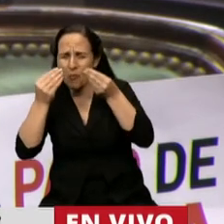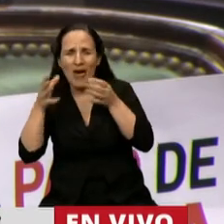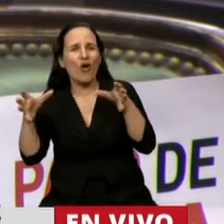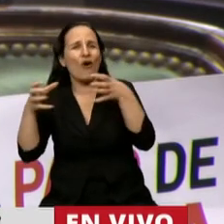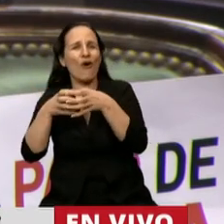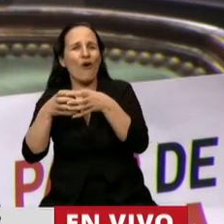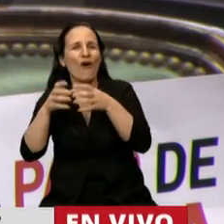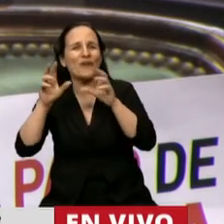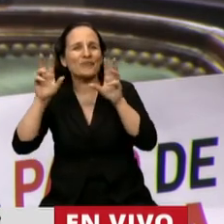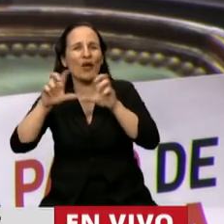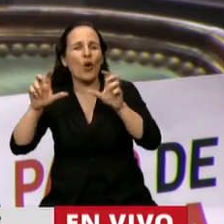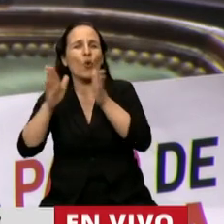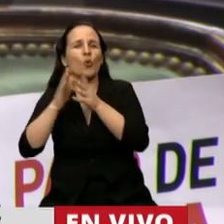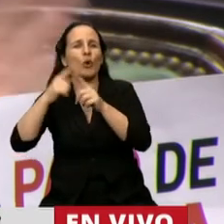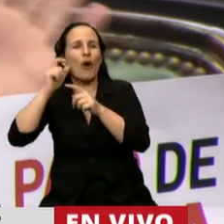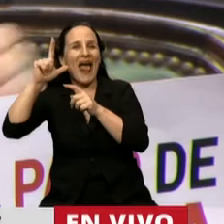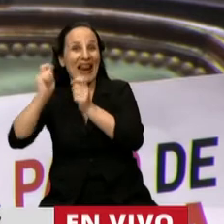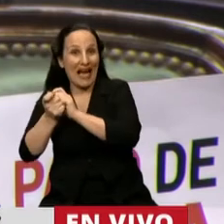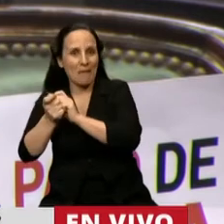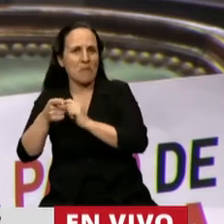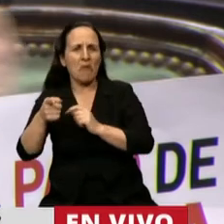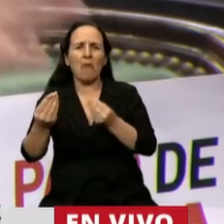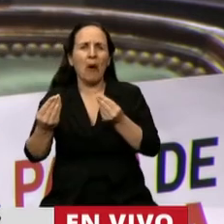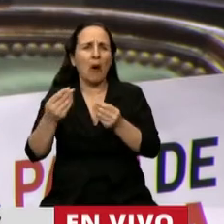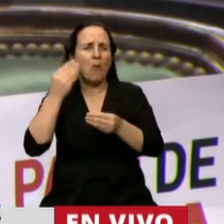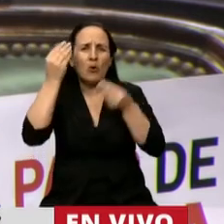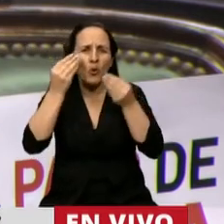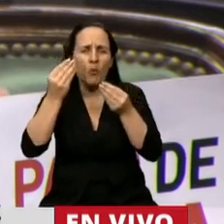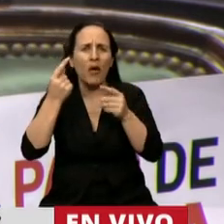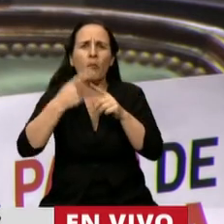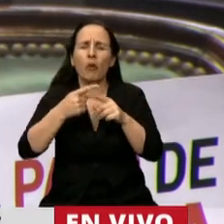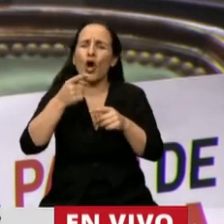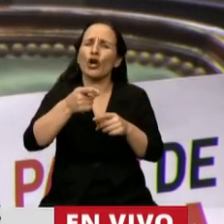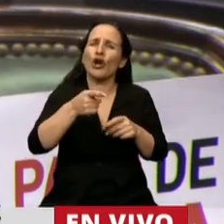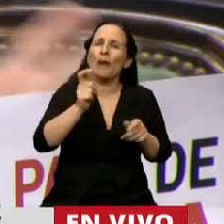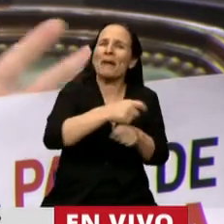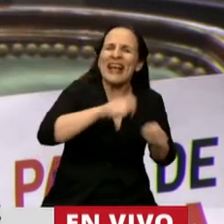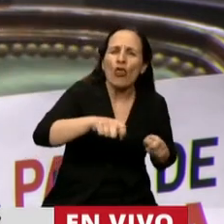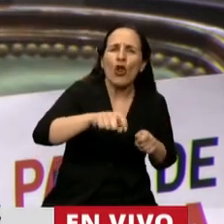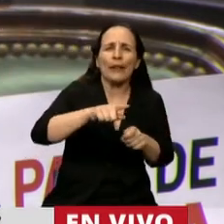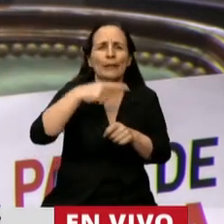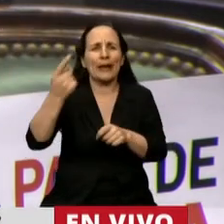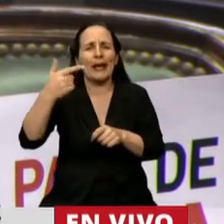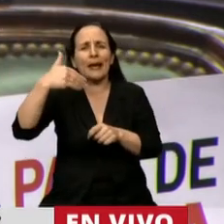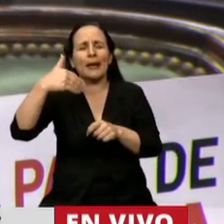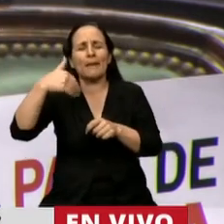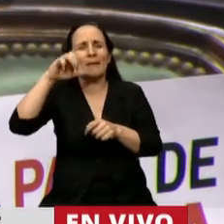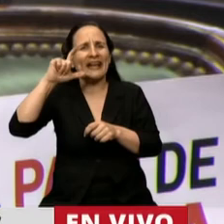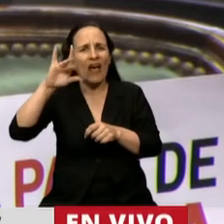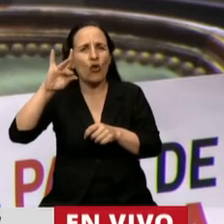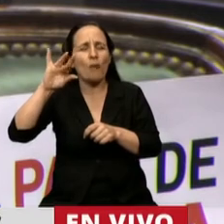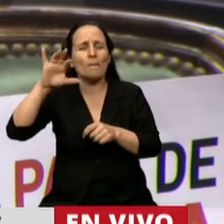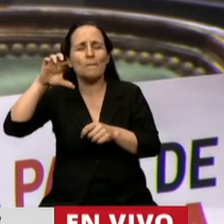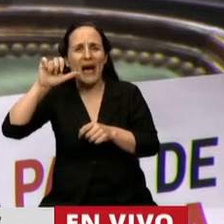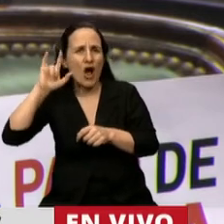Juntos por el Cambio tienen es por estas grandes empresas como la de Mercado Pago, Mercado Libre de Marcos Galperin. Marcos Galperin.